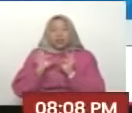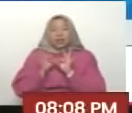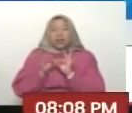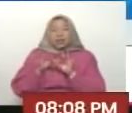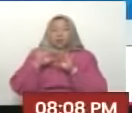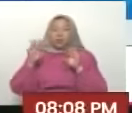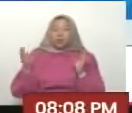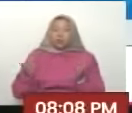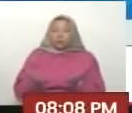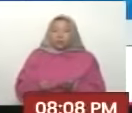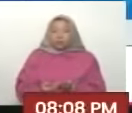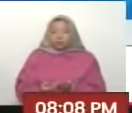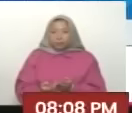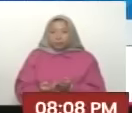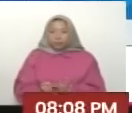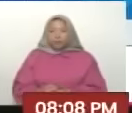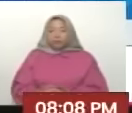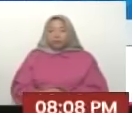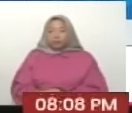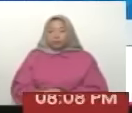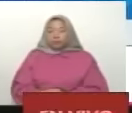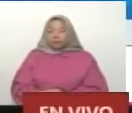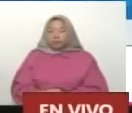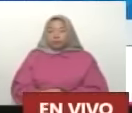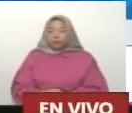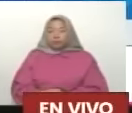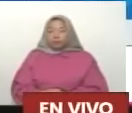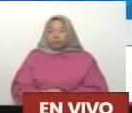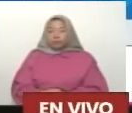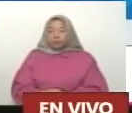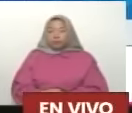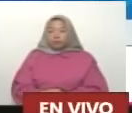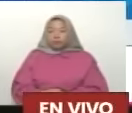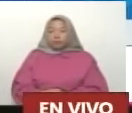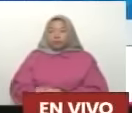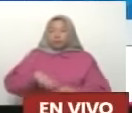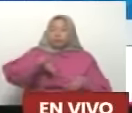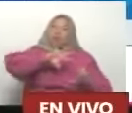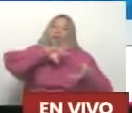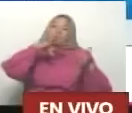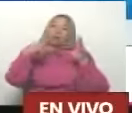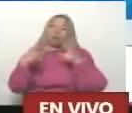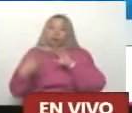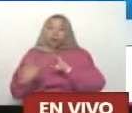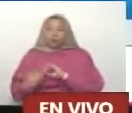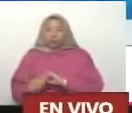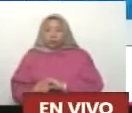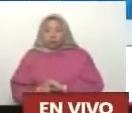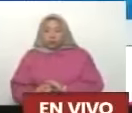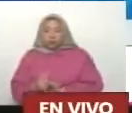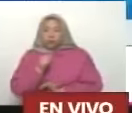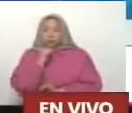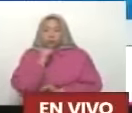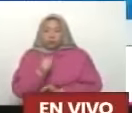mundo Dijo Carlos Marr De lo que se trata Es de transformarlo Tuqui